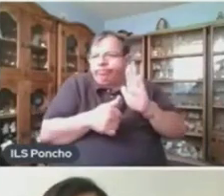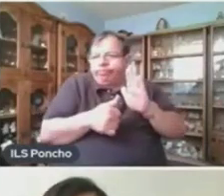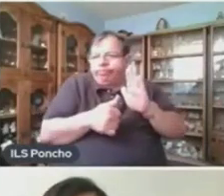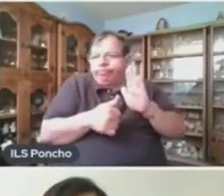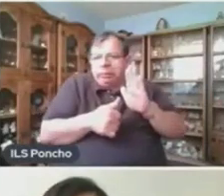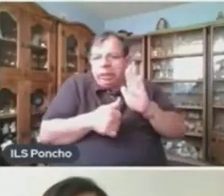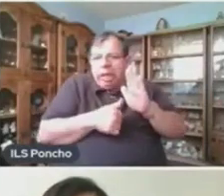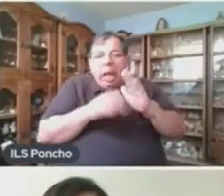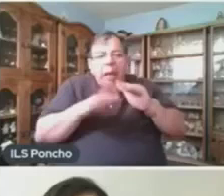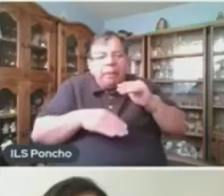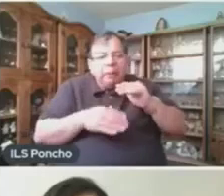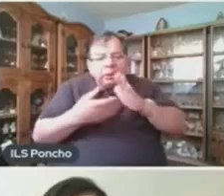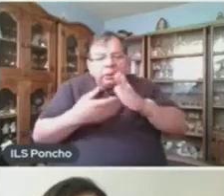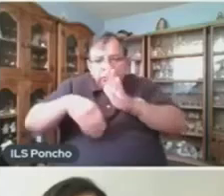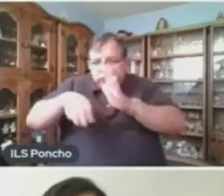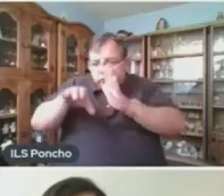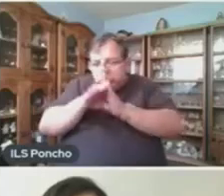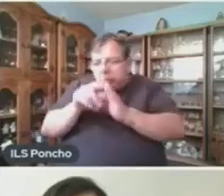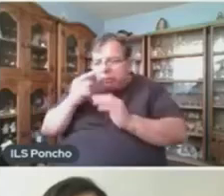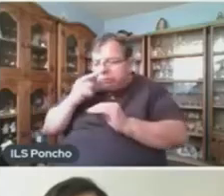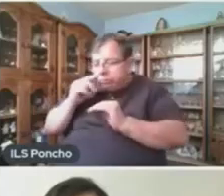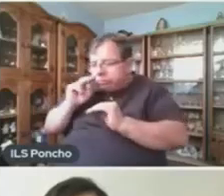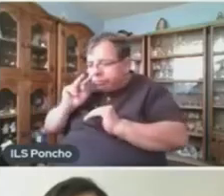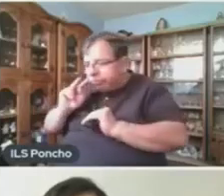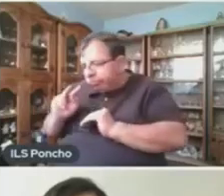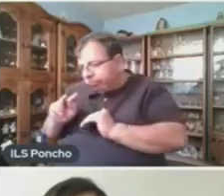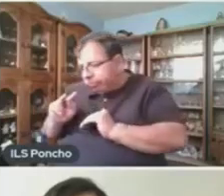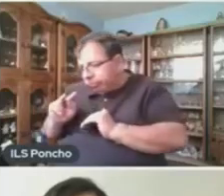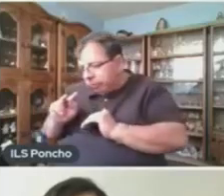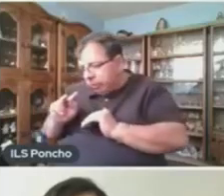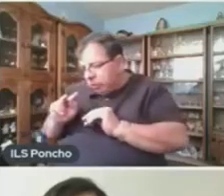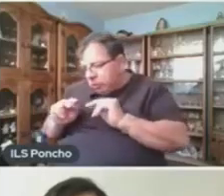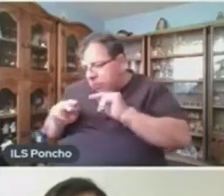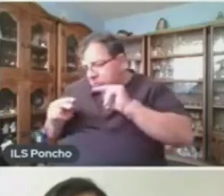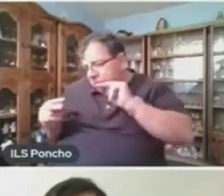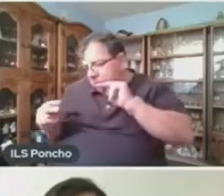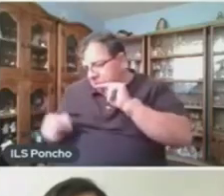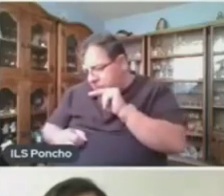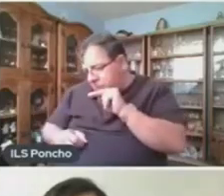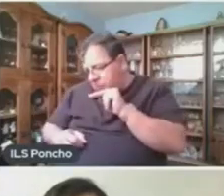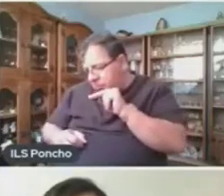En el Dormitorio Y la Veía Fijamente